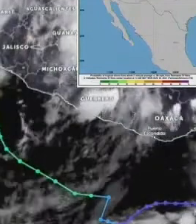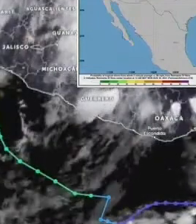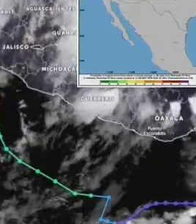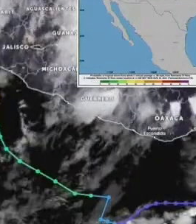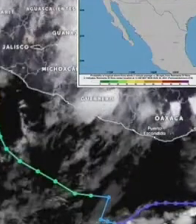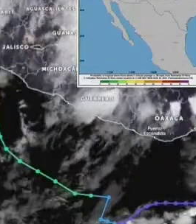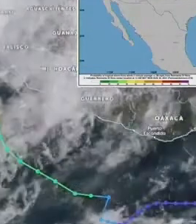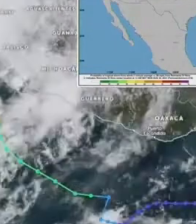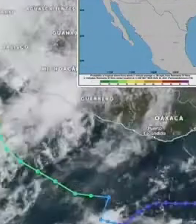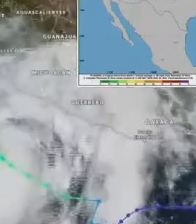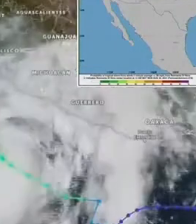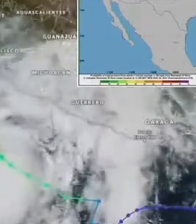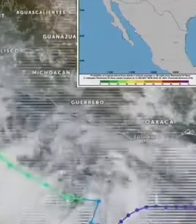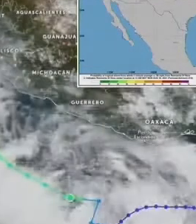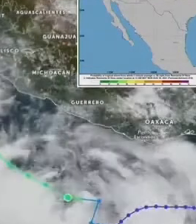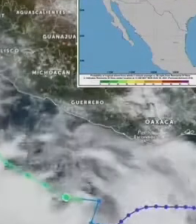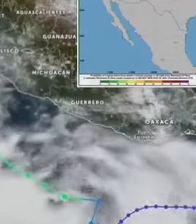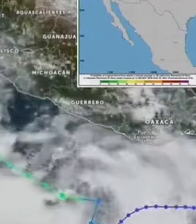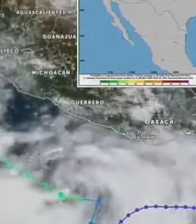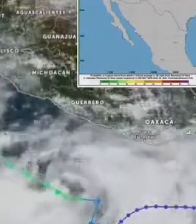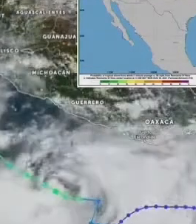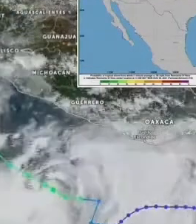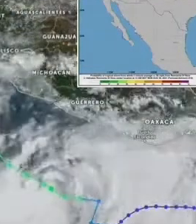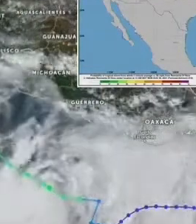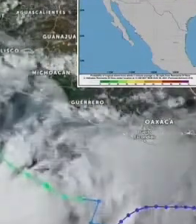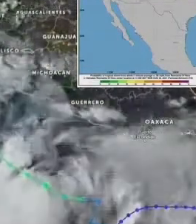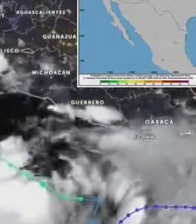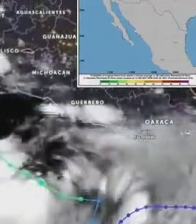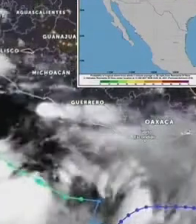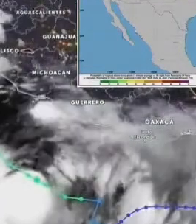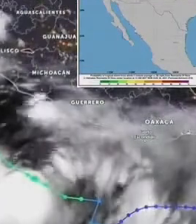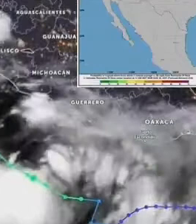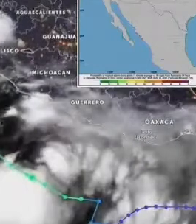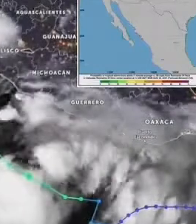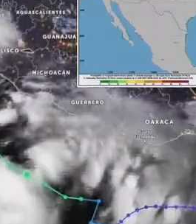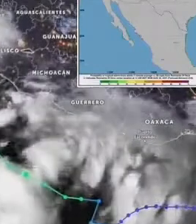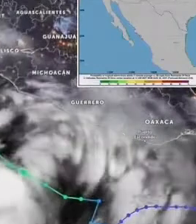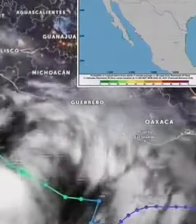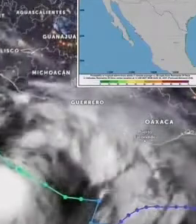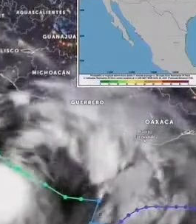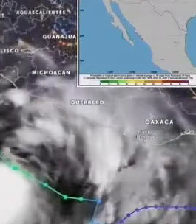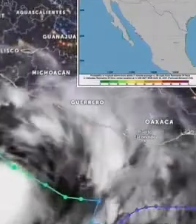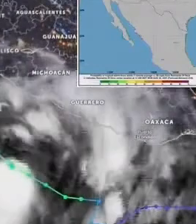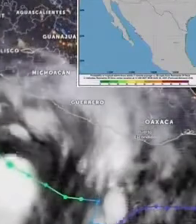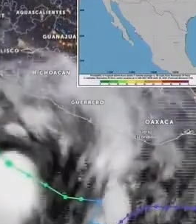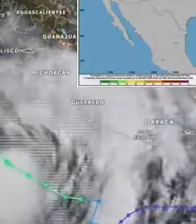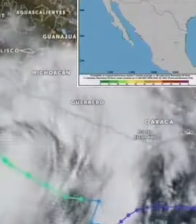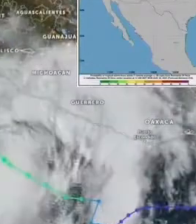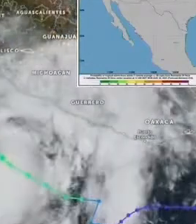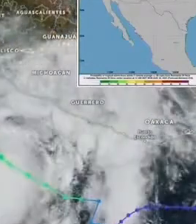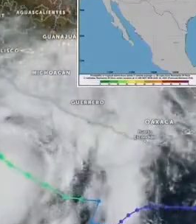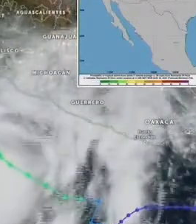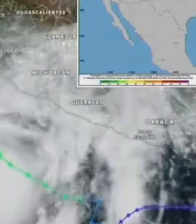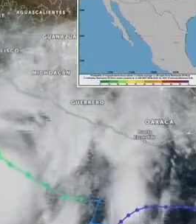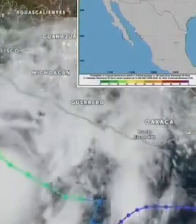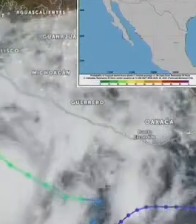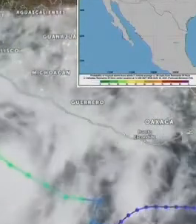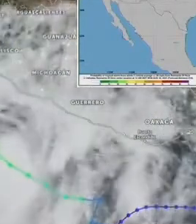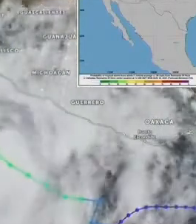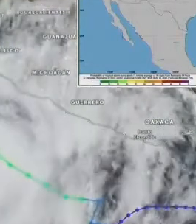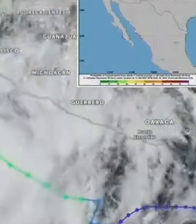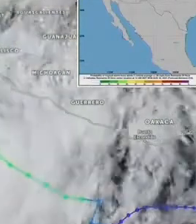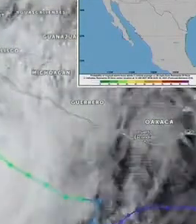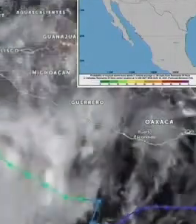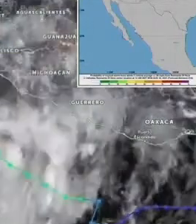agosto a la una de la tarde, que todavía permanecía en Sinaloa. Para el día de hoy, 30 de